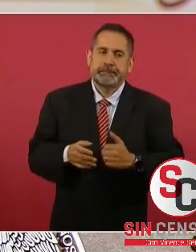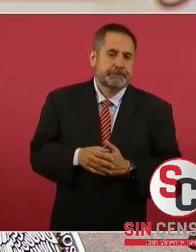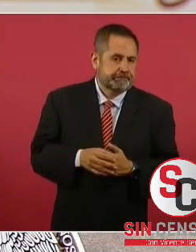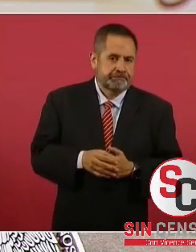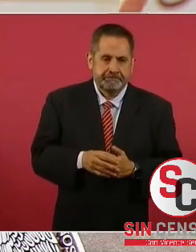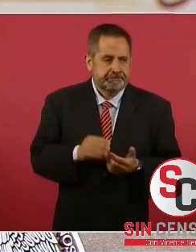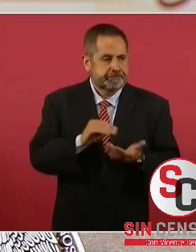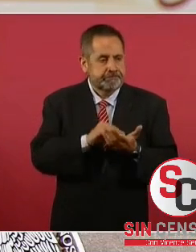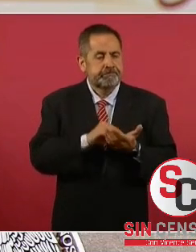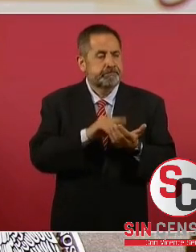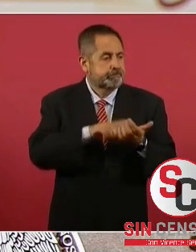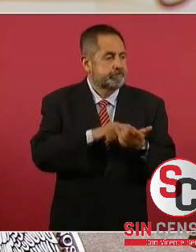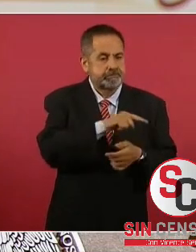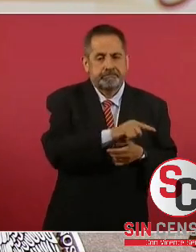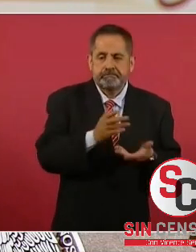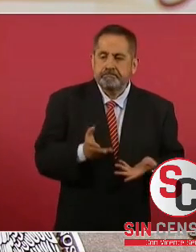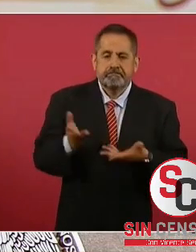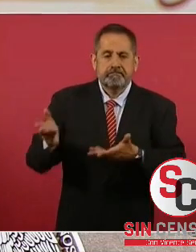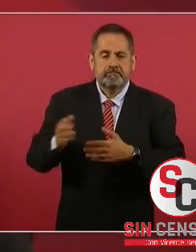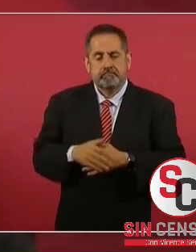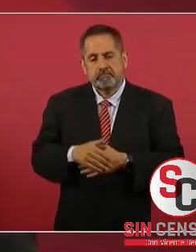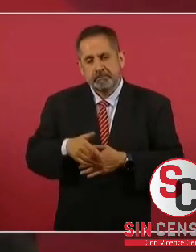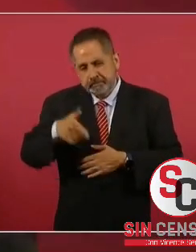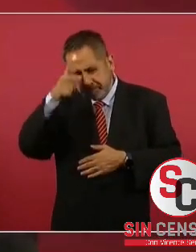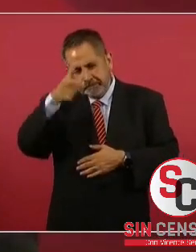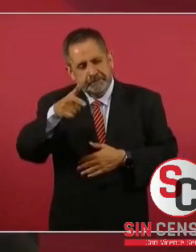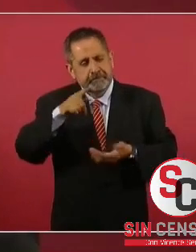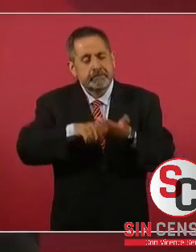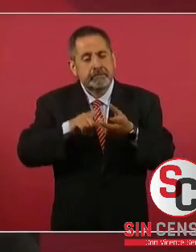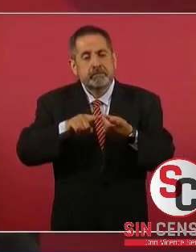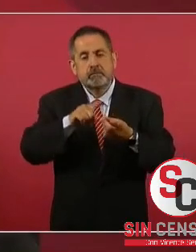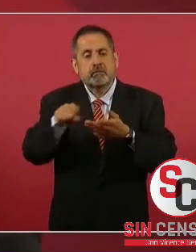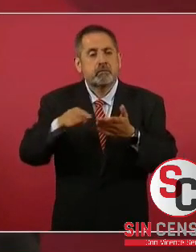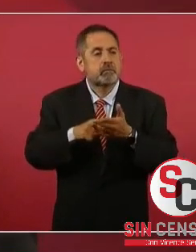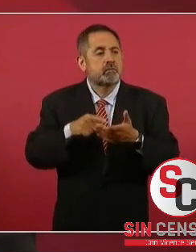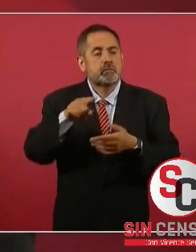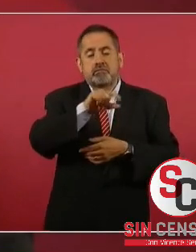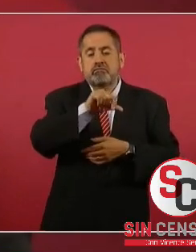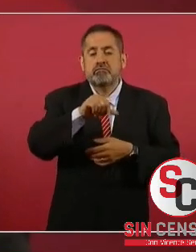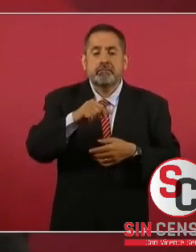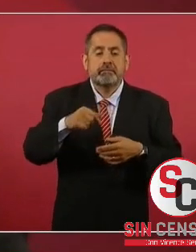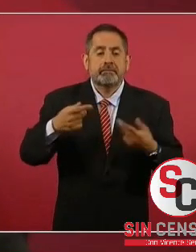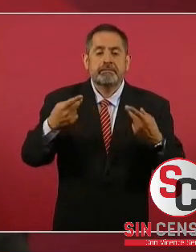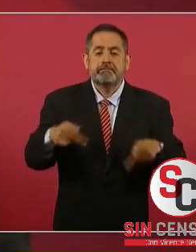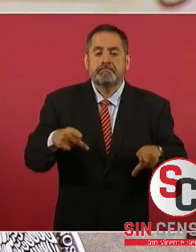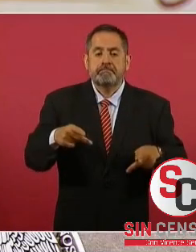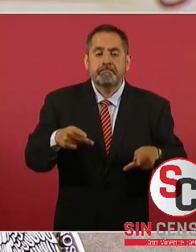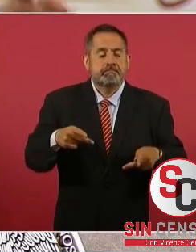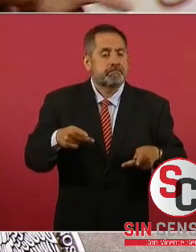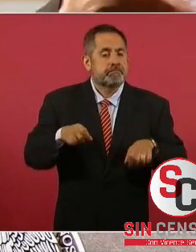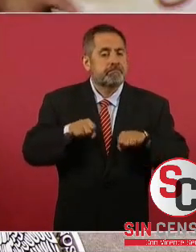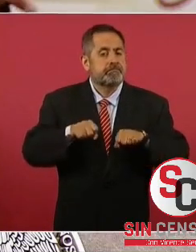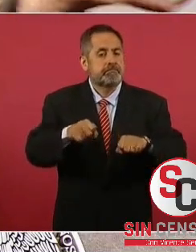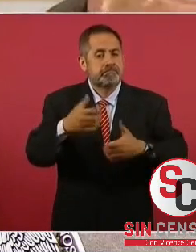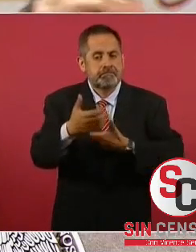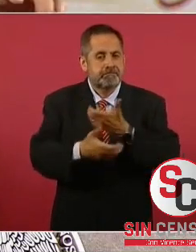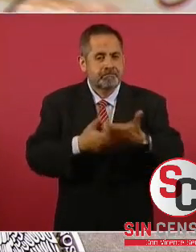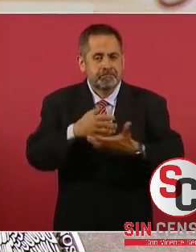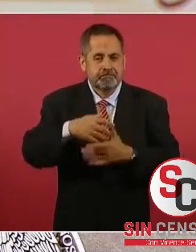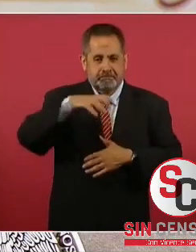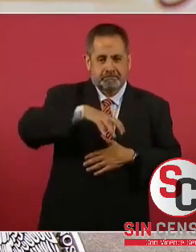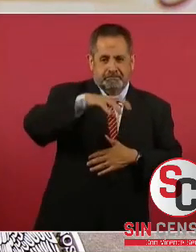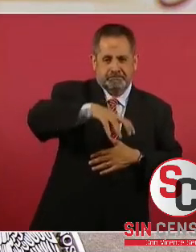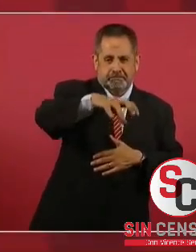ofreciendo los productos. Esto lo podemos ver incluso en centros comerciales, donde hay unos